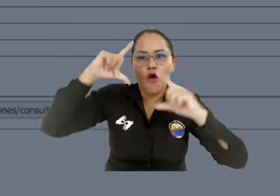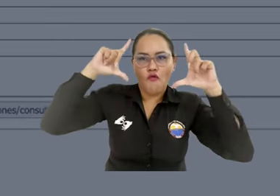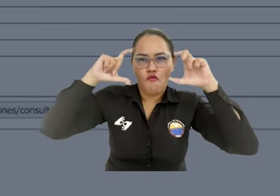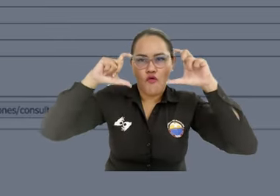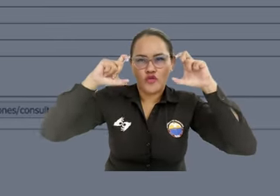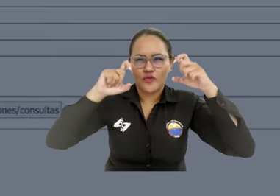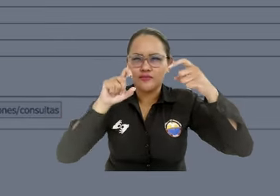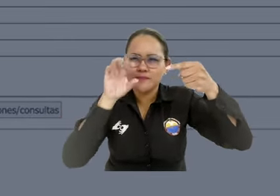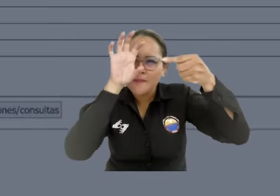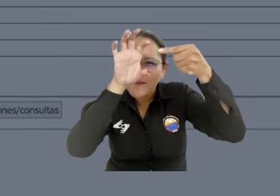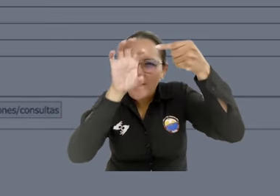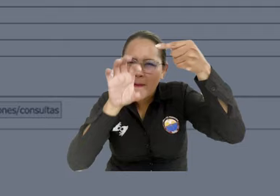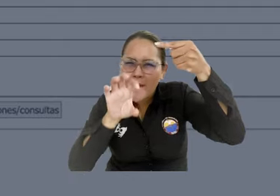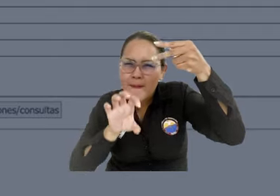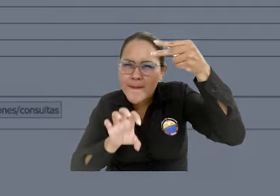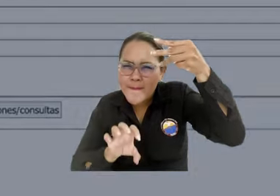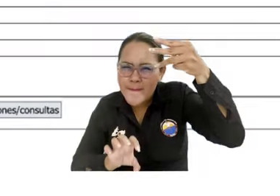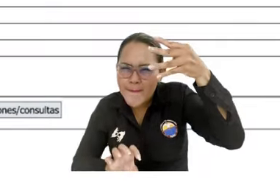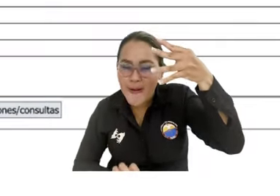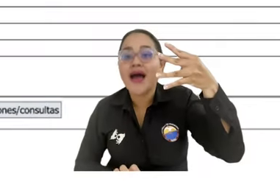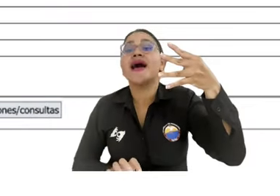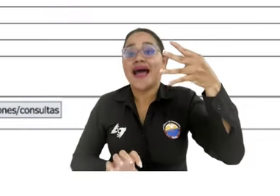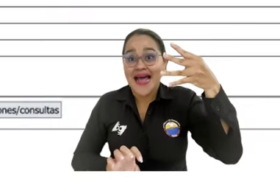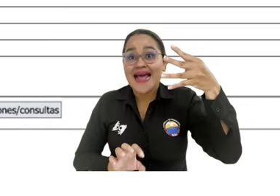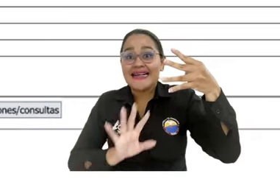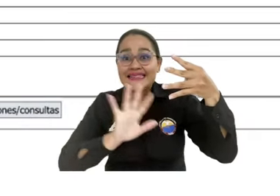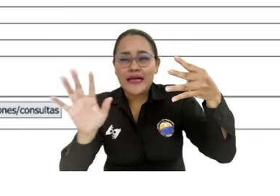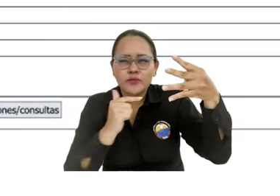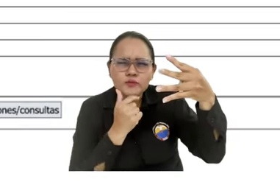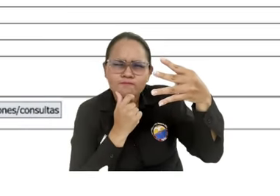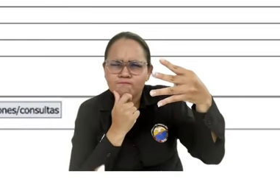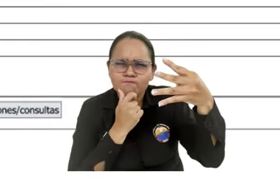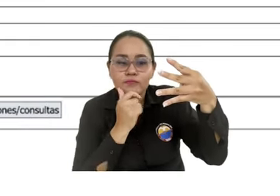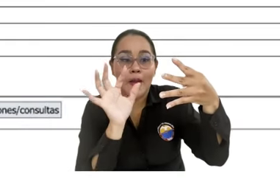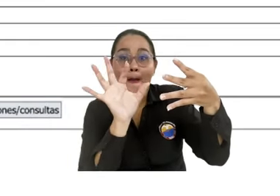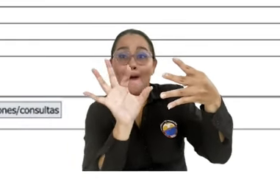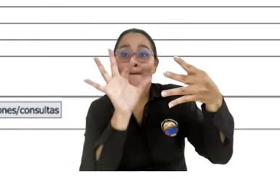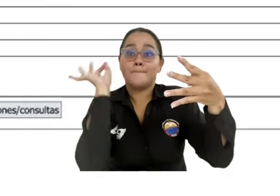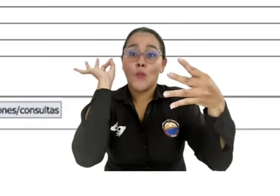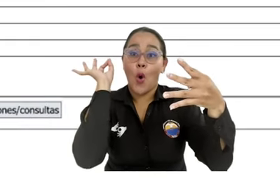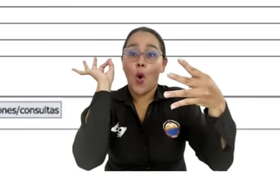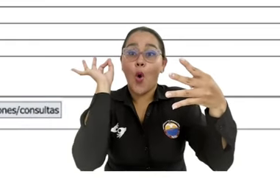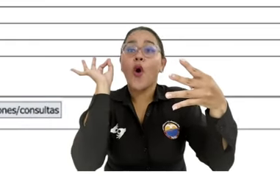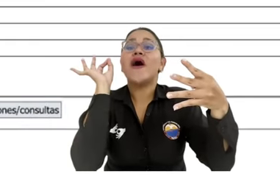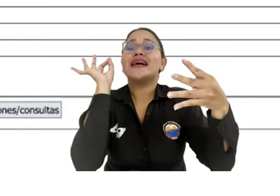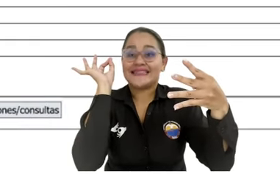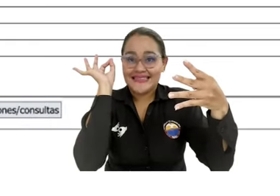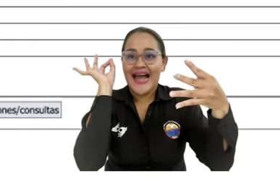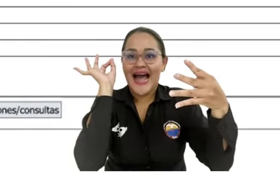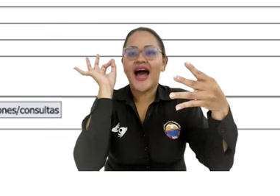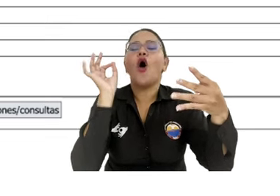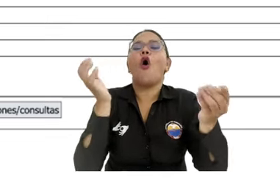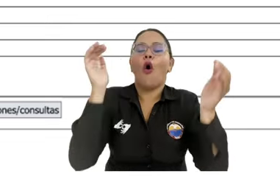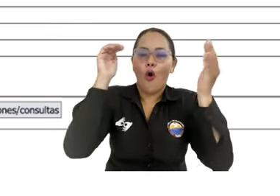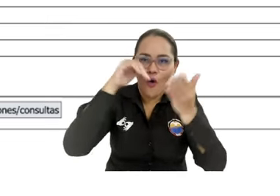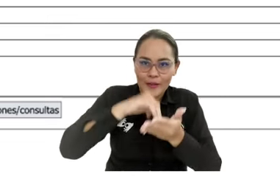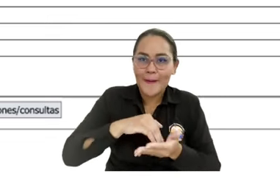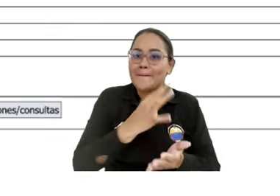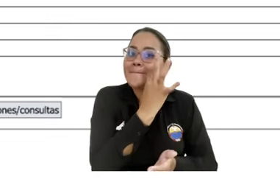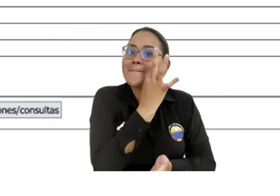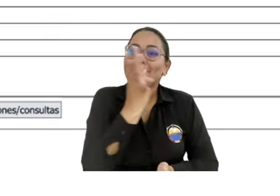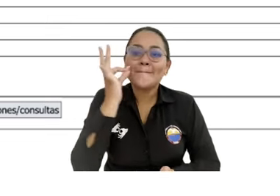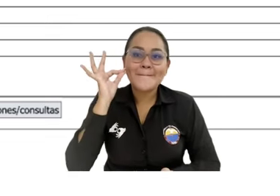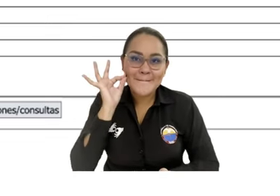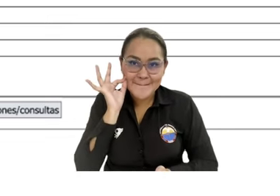nombre completo del candidato para su elección Una vez seleccionado el candidato de tu preferencia, deberás volver a escribir la clave en el